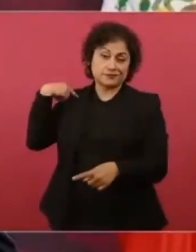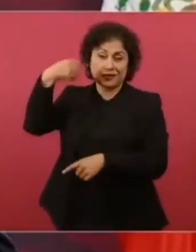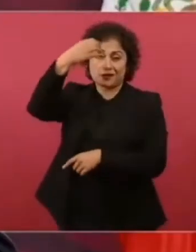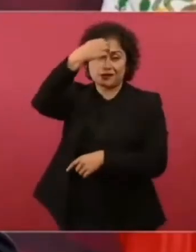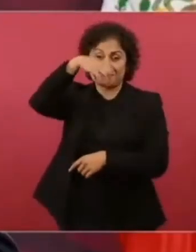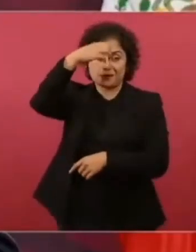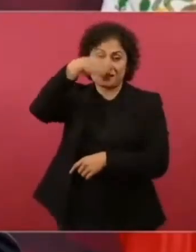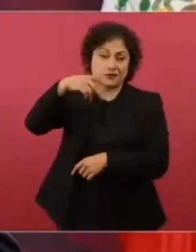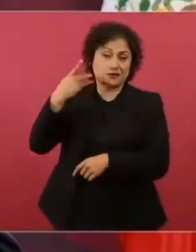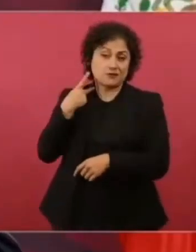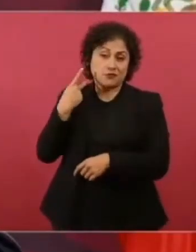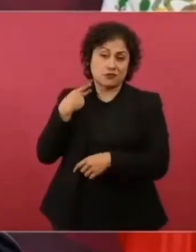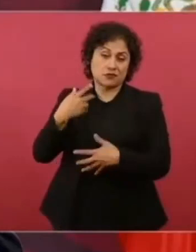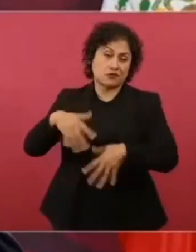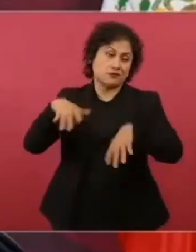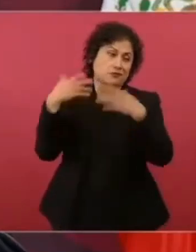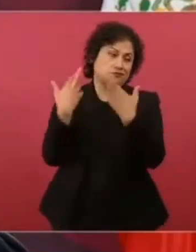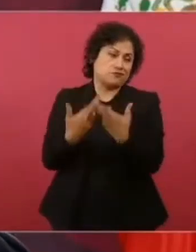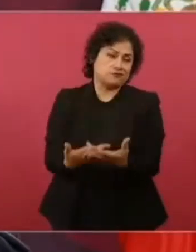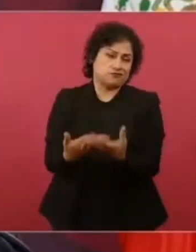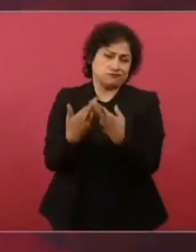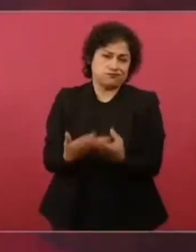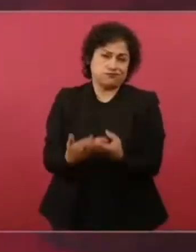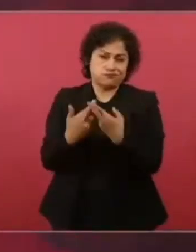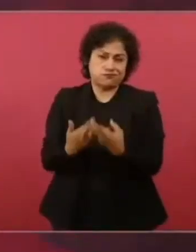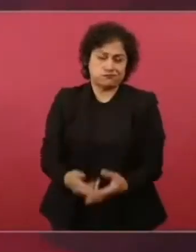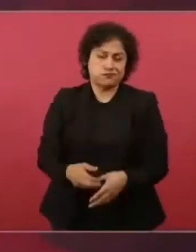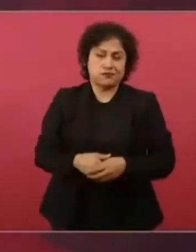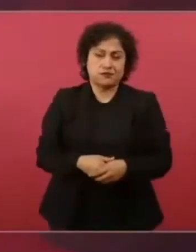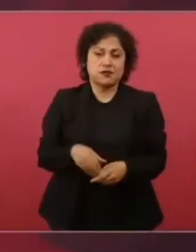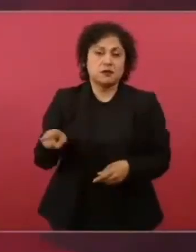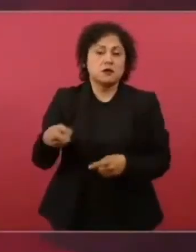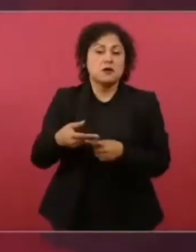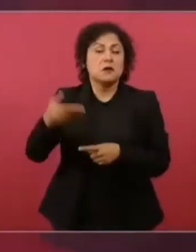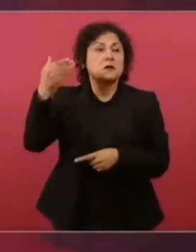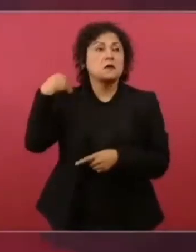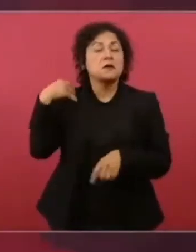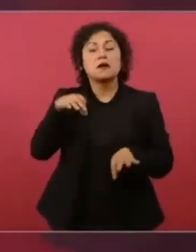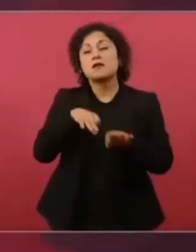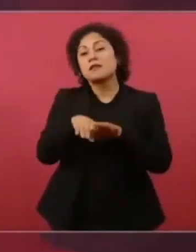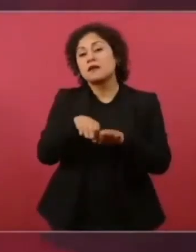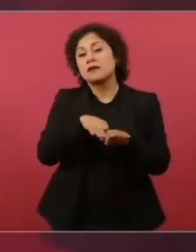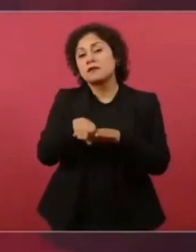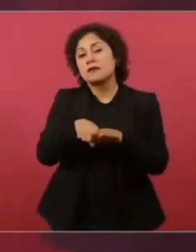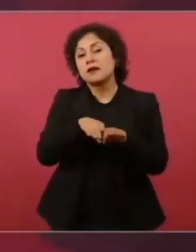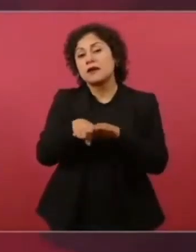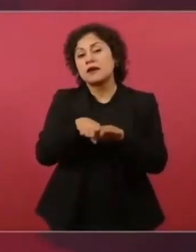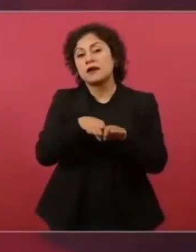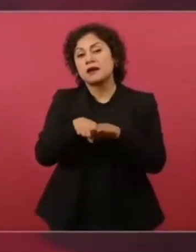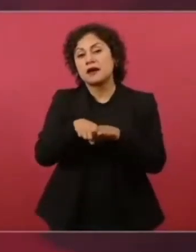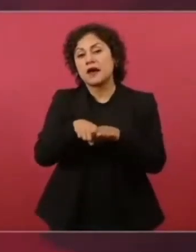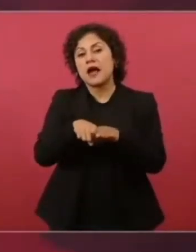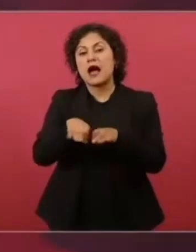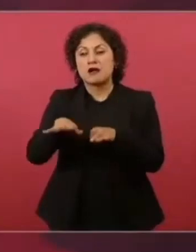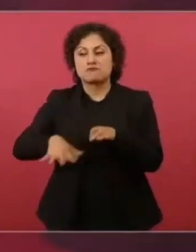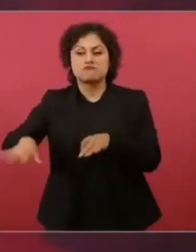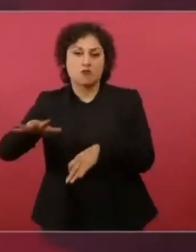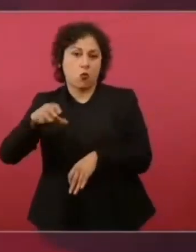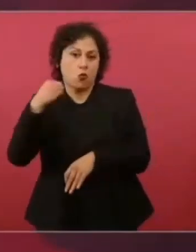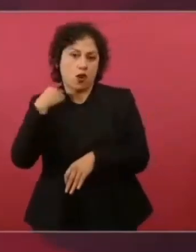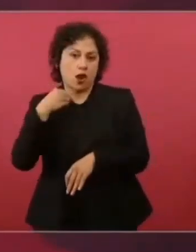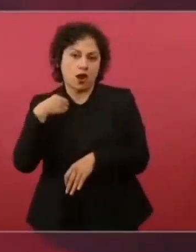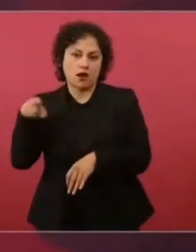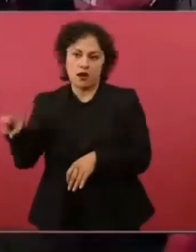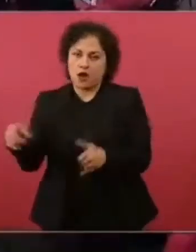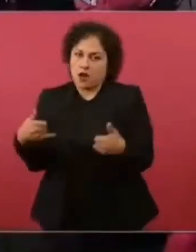había trabajado en Oaxaca desde